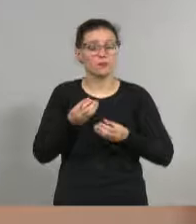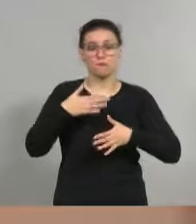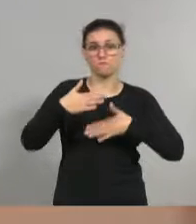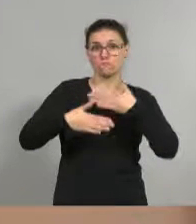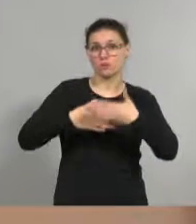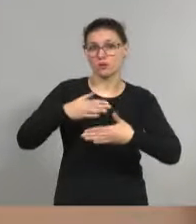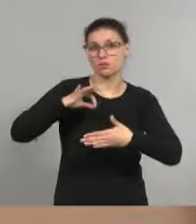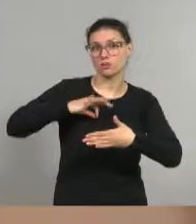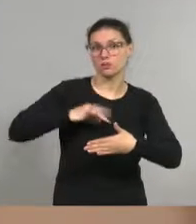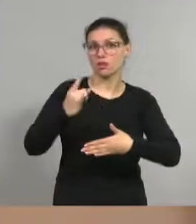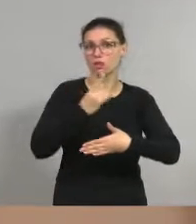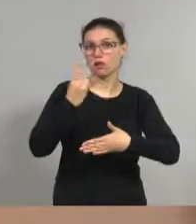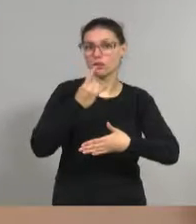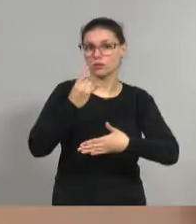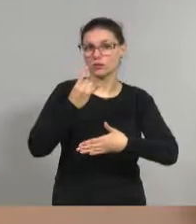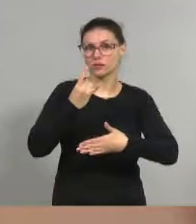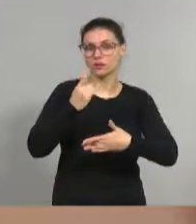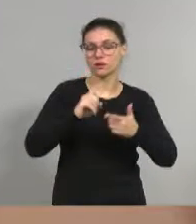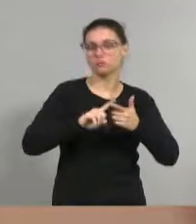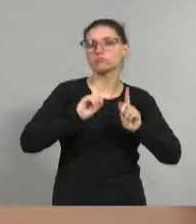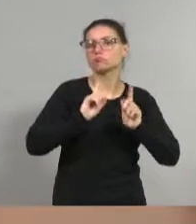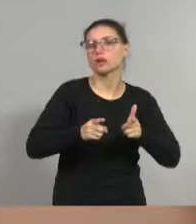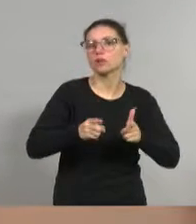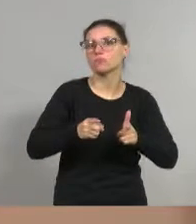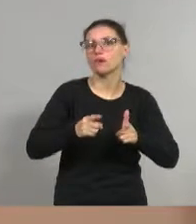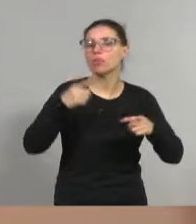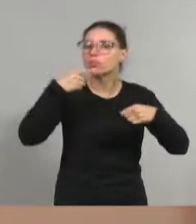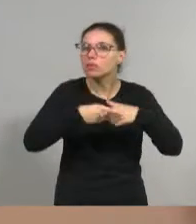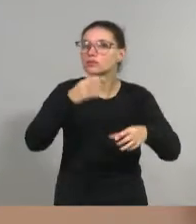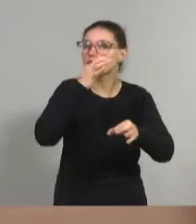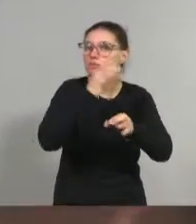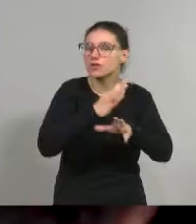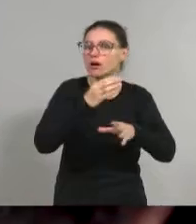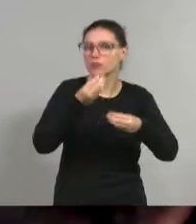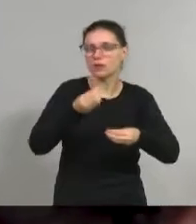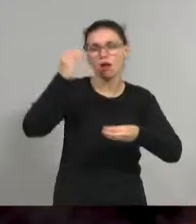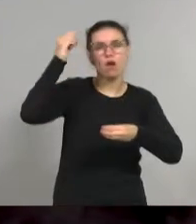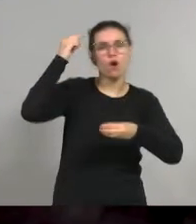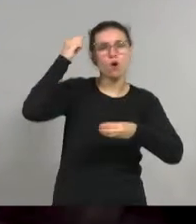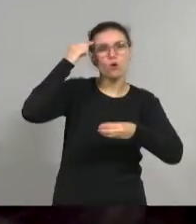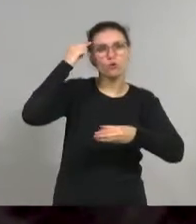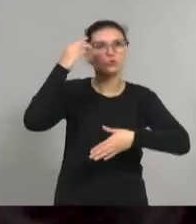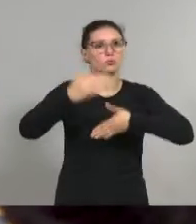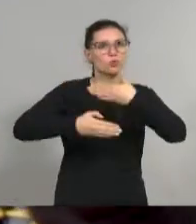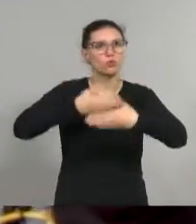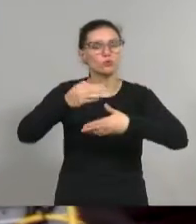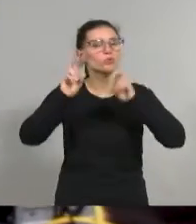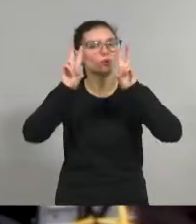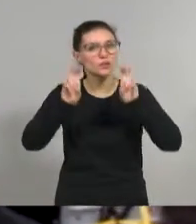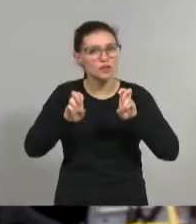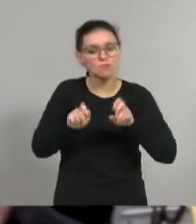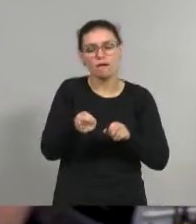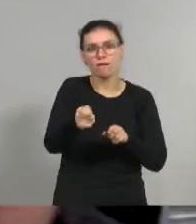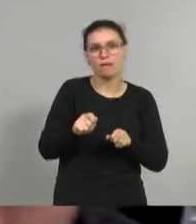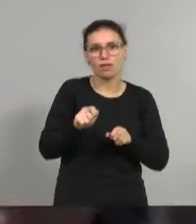universitaria y luego un desafío pedagógico para el proceso de construcción de conocimiento en materia de gestión de organizaciones. La